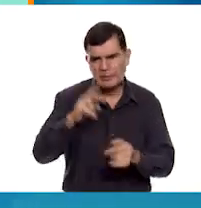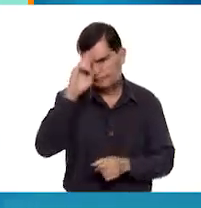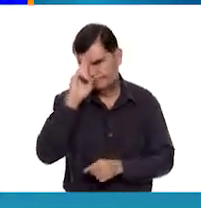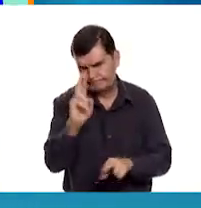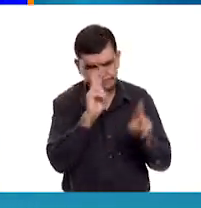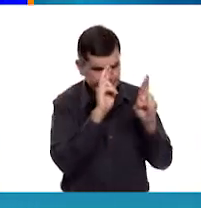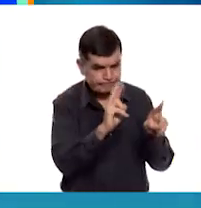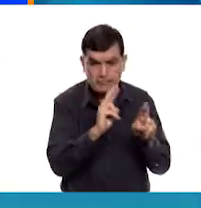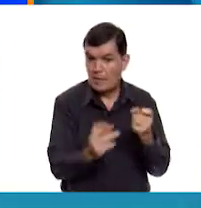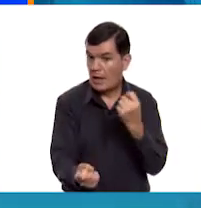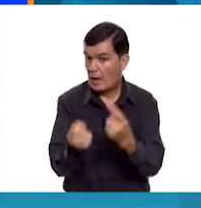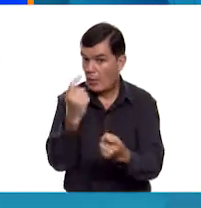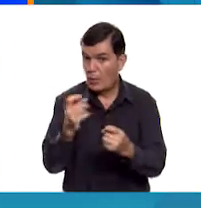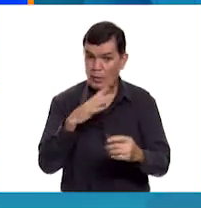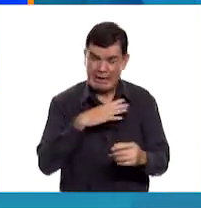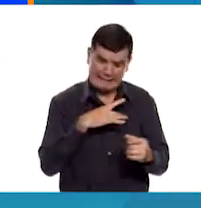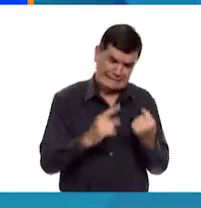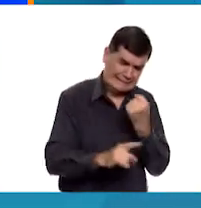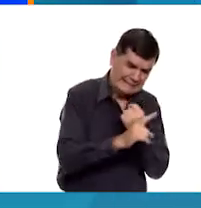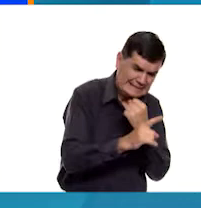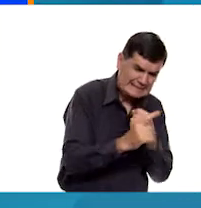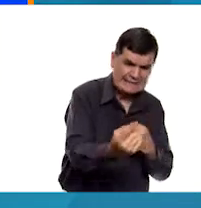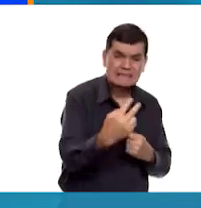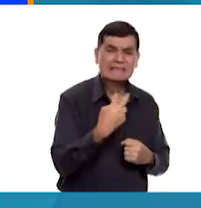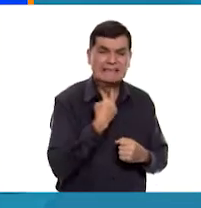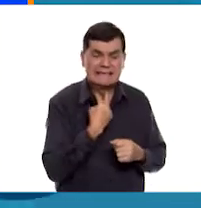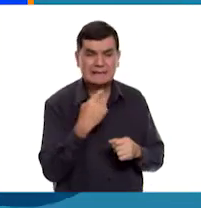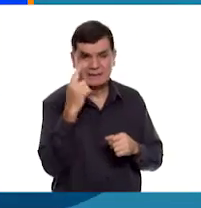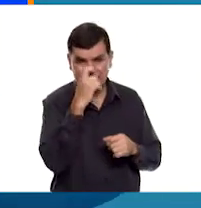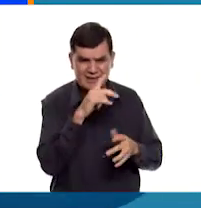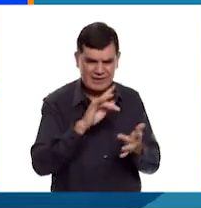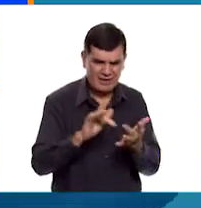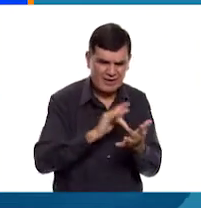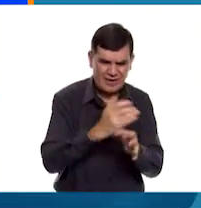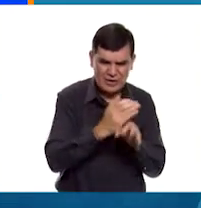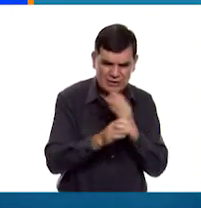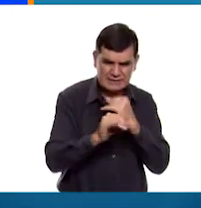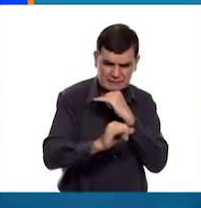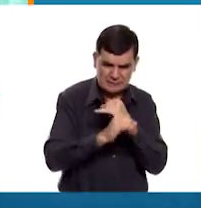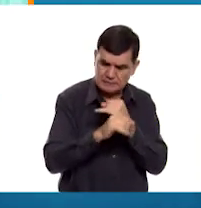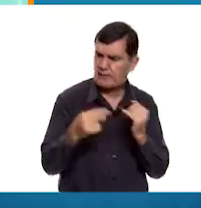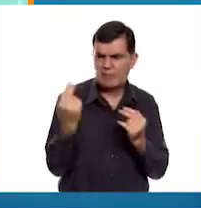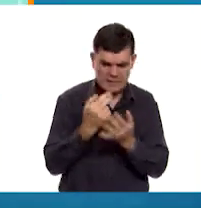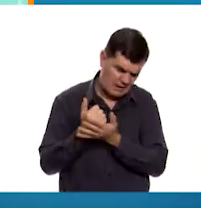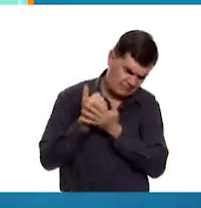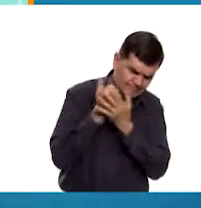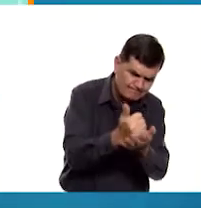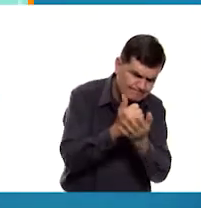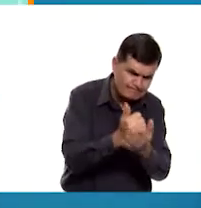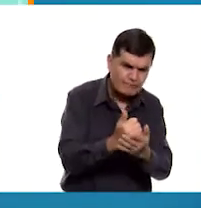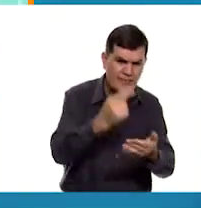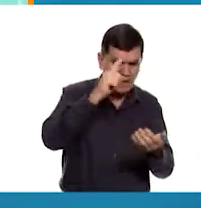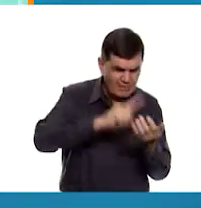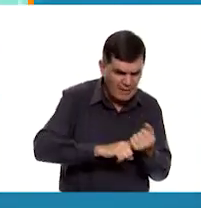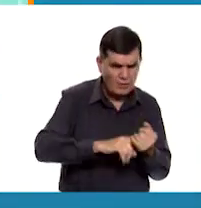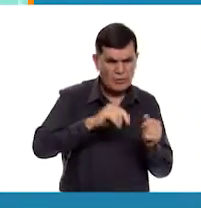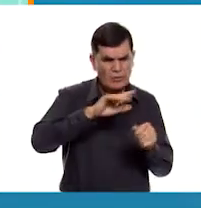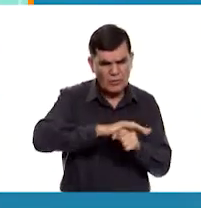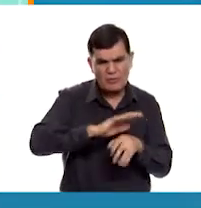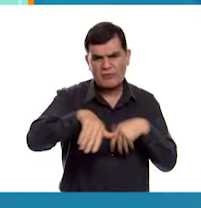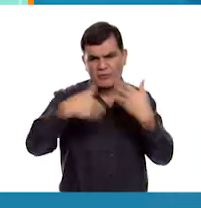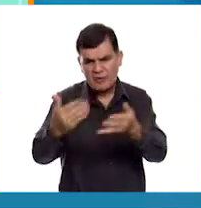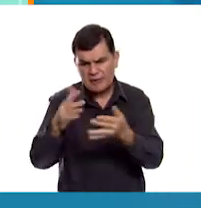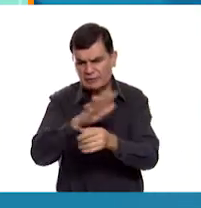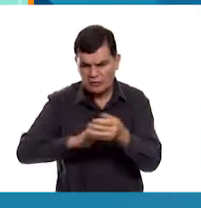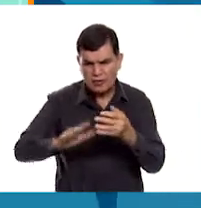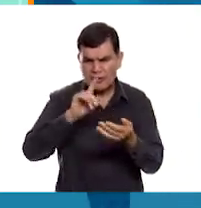Si existe alguien al que se le dificulta el mundo digital, hay que apoyarlo. Tanto fuera como dentro del ciberespacio,